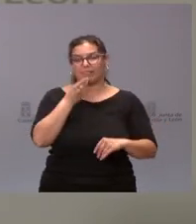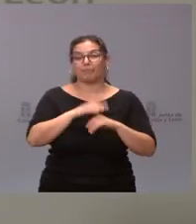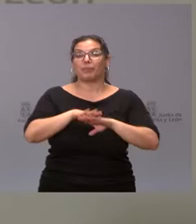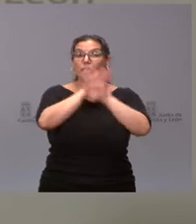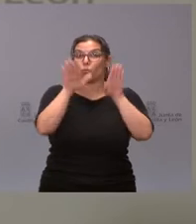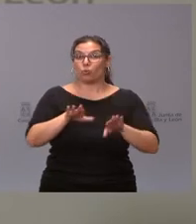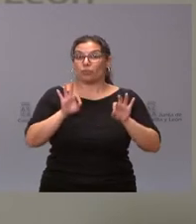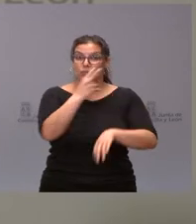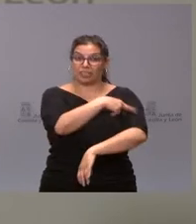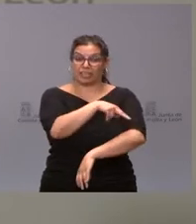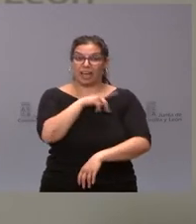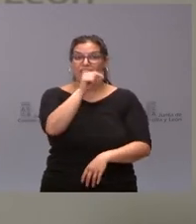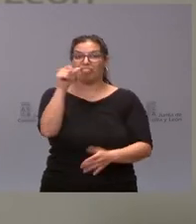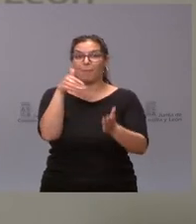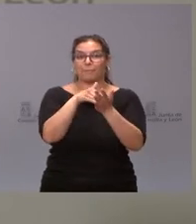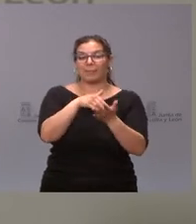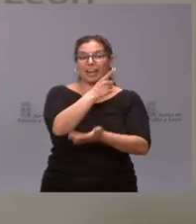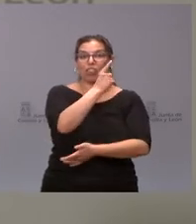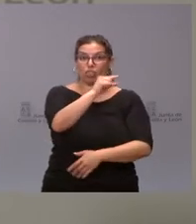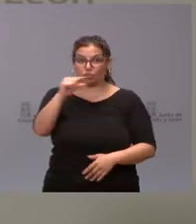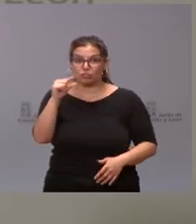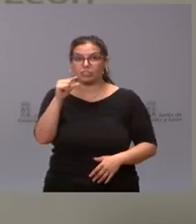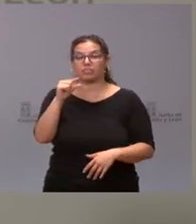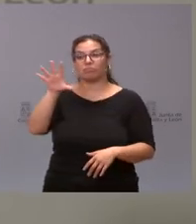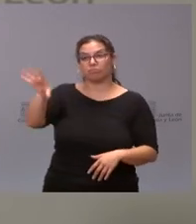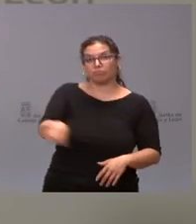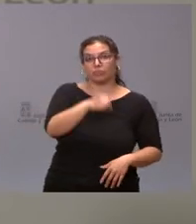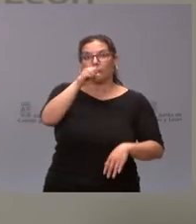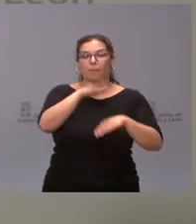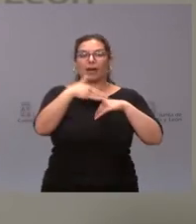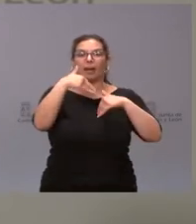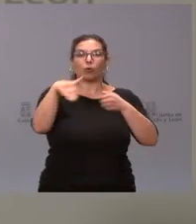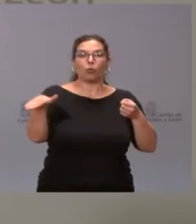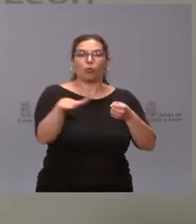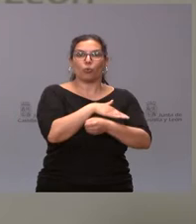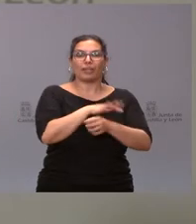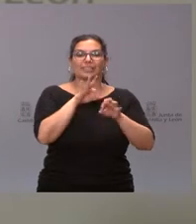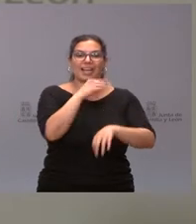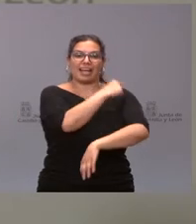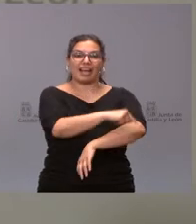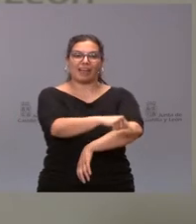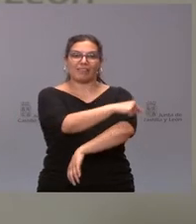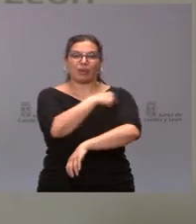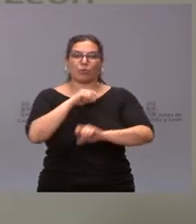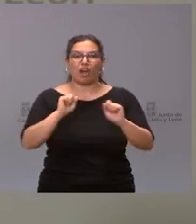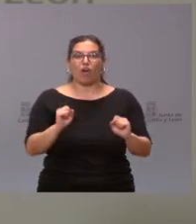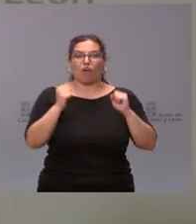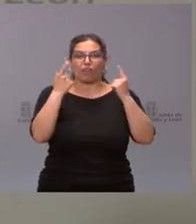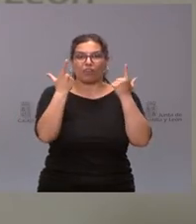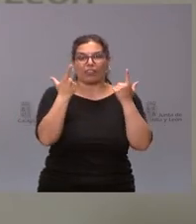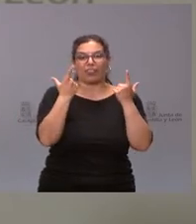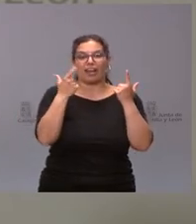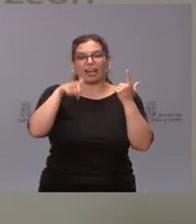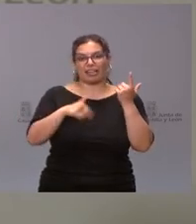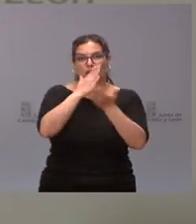dosis para atender a las necesidades del calendario oficial de vacunaciones sistemáticas de la